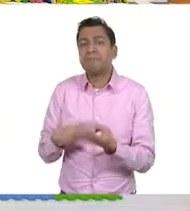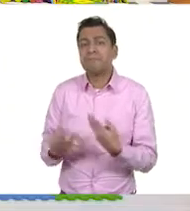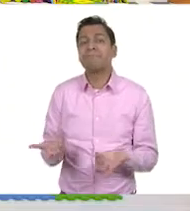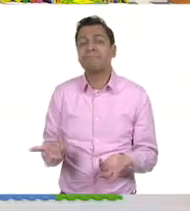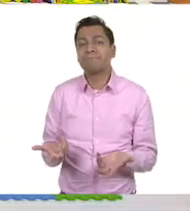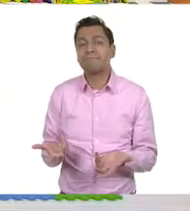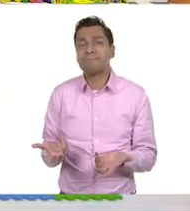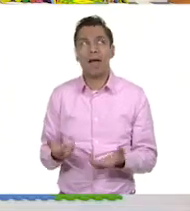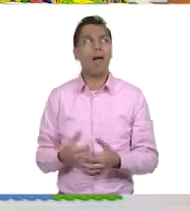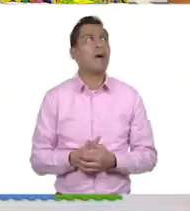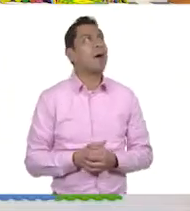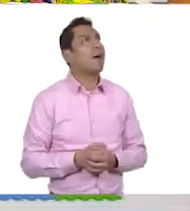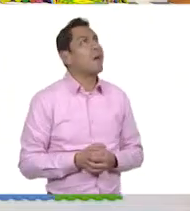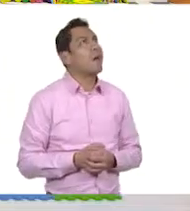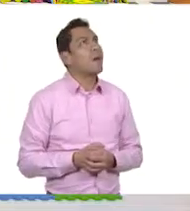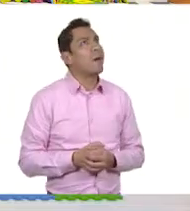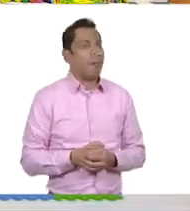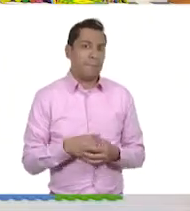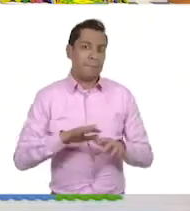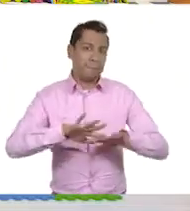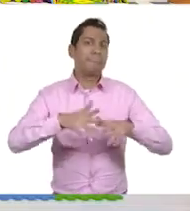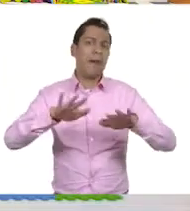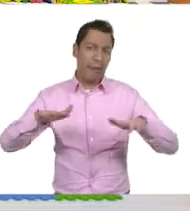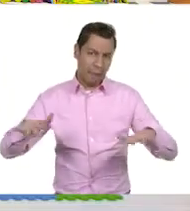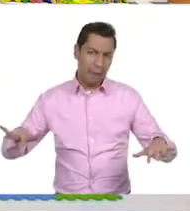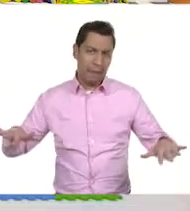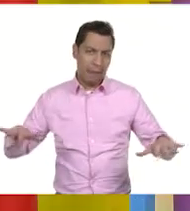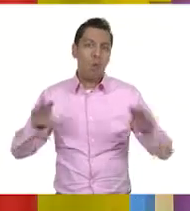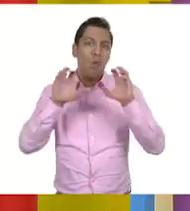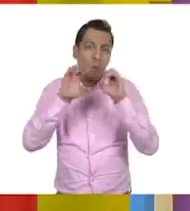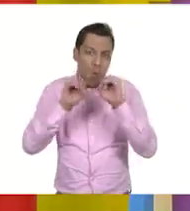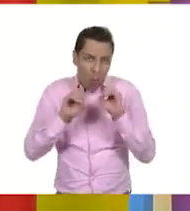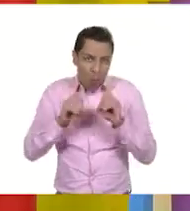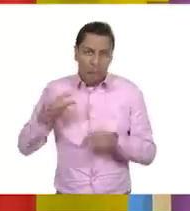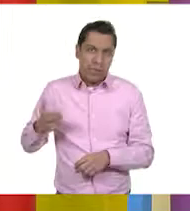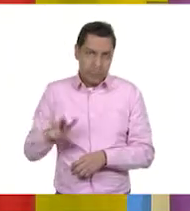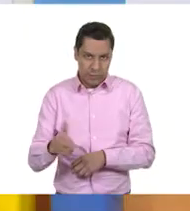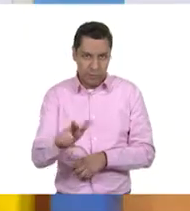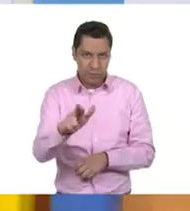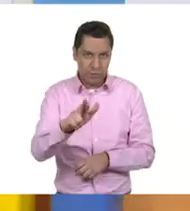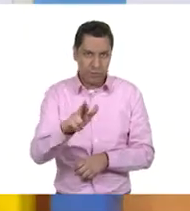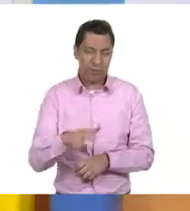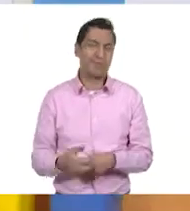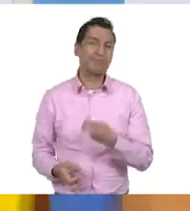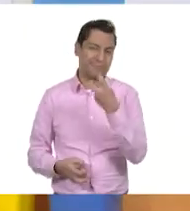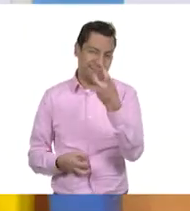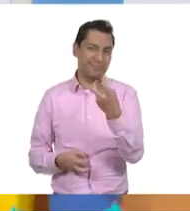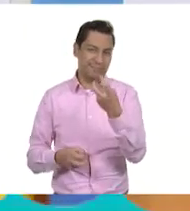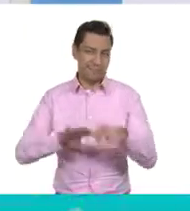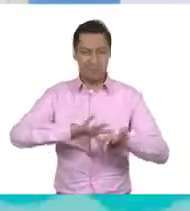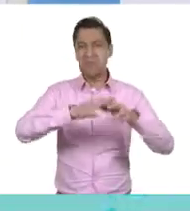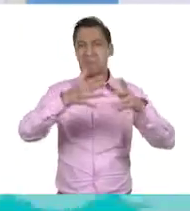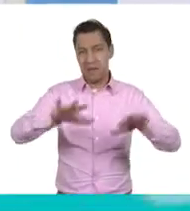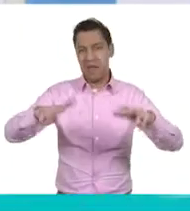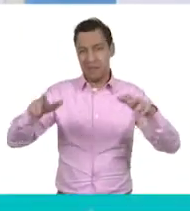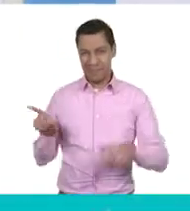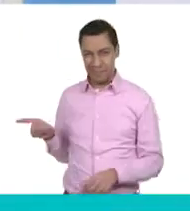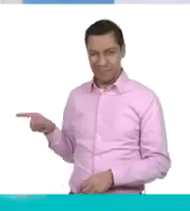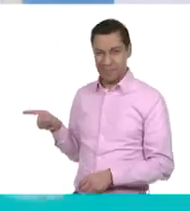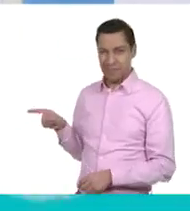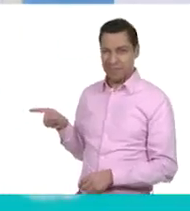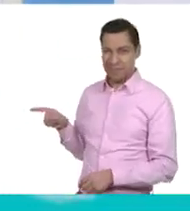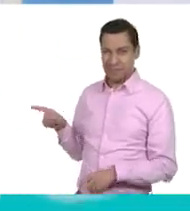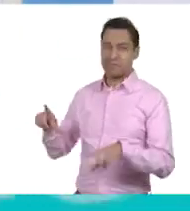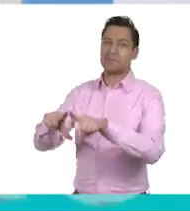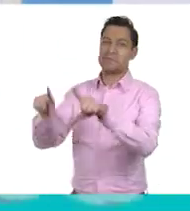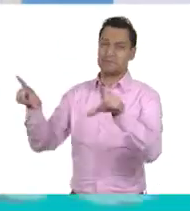Bueno, pues lo podemos obtener de los mares o de los ríos. Lo vamos a encontrar en los océanos, los ríos o alguna